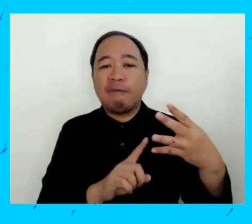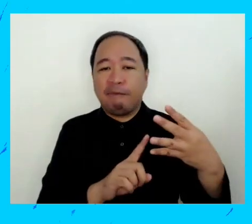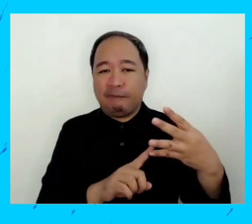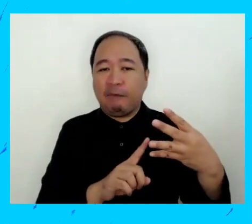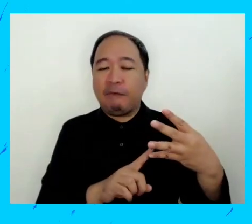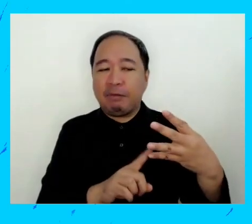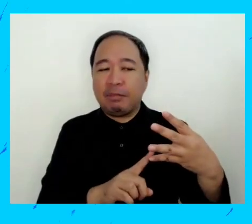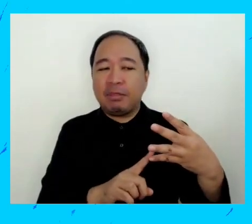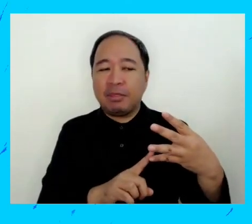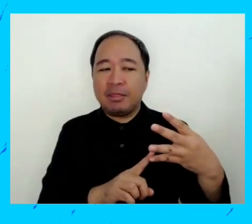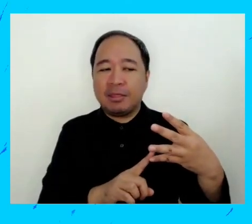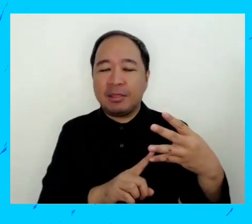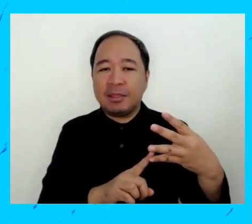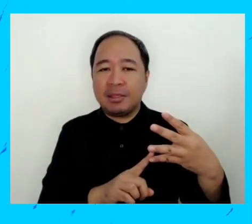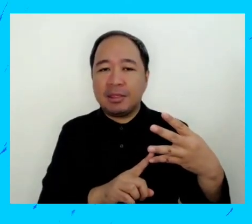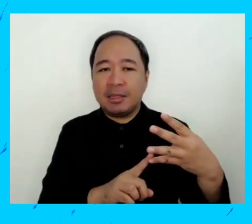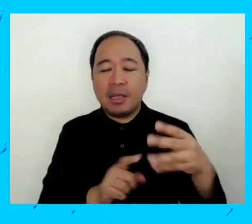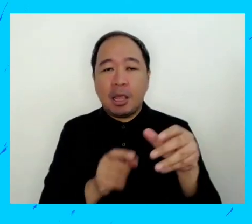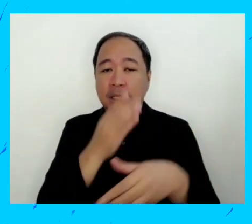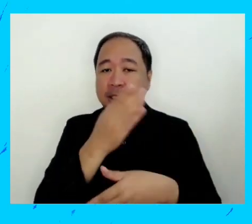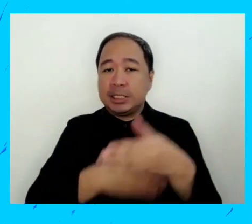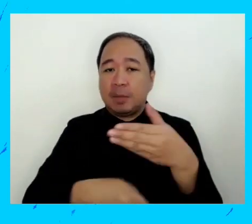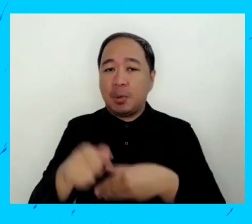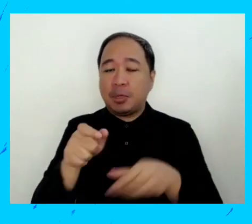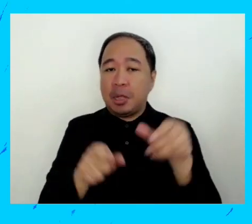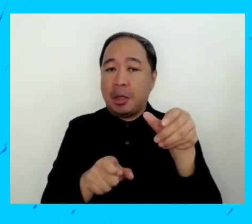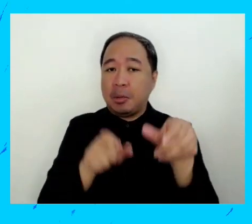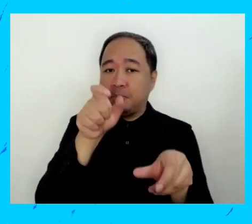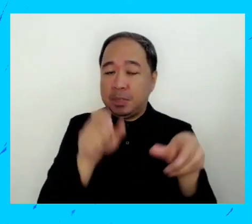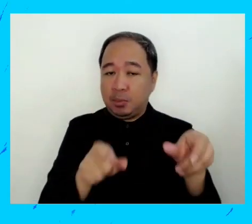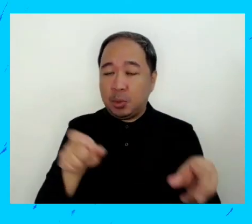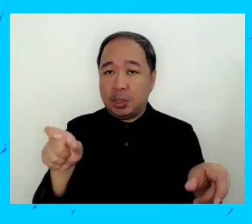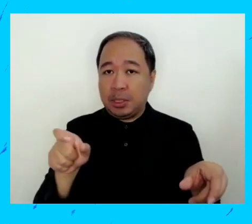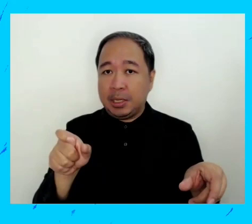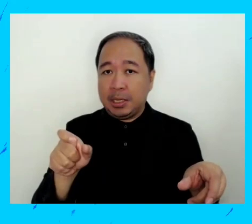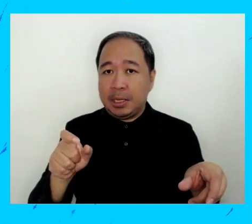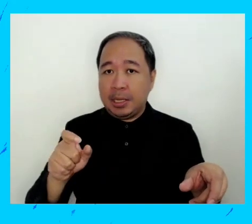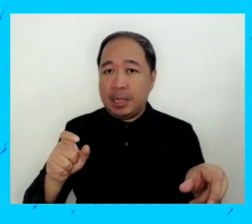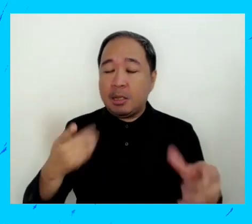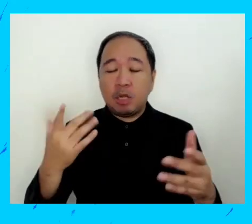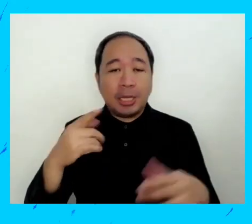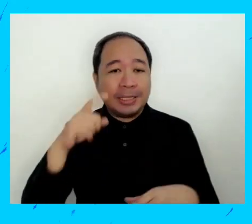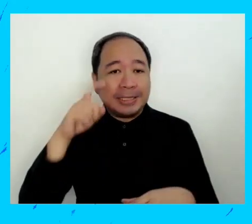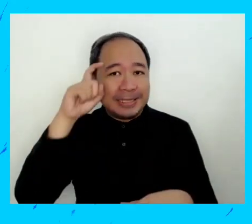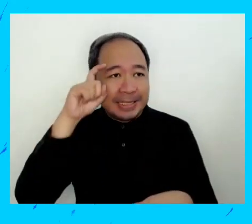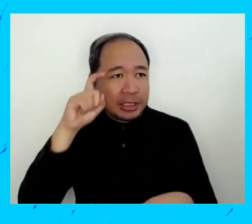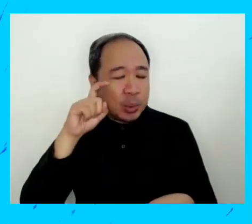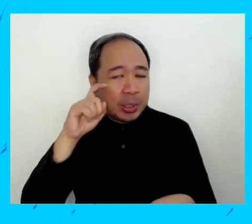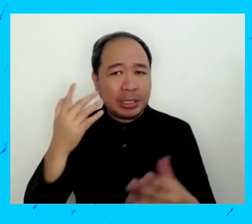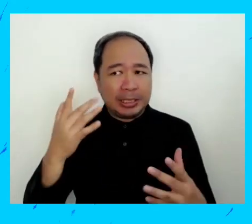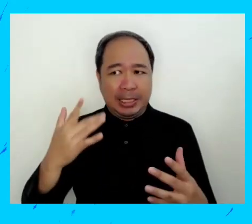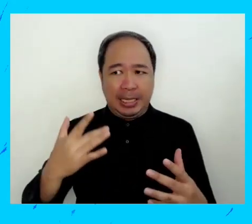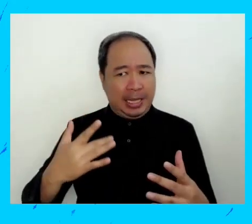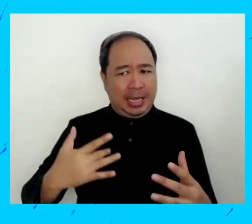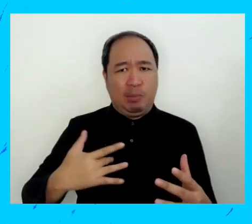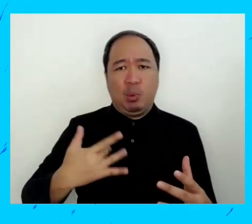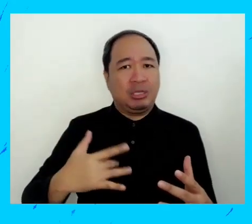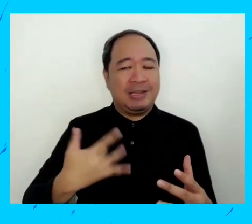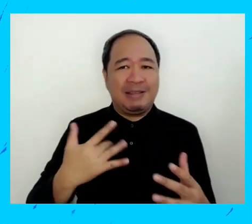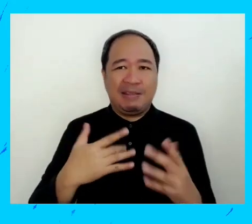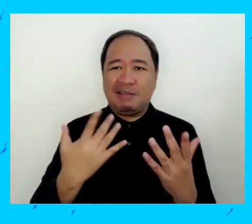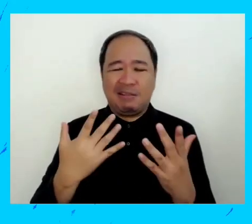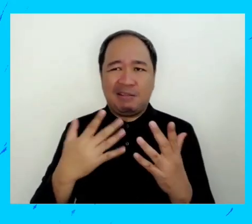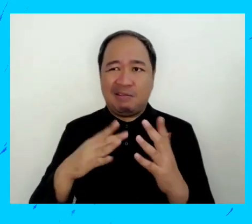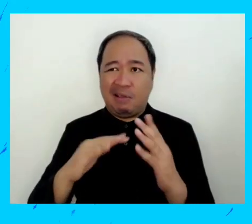y el cuarto es personas discapacitadas son sexualmente y